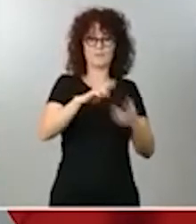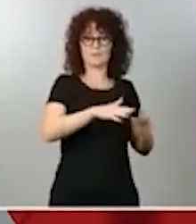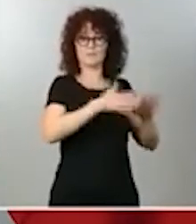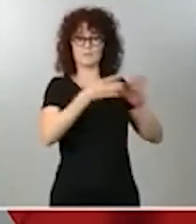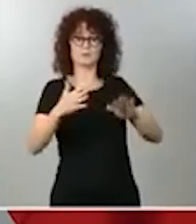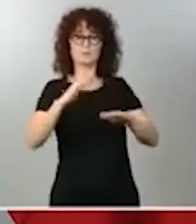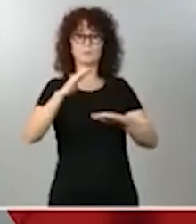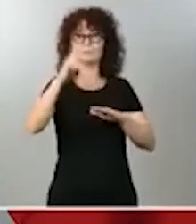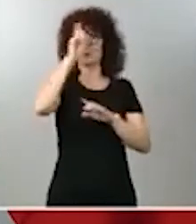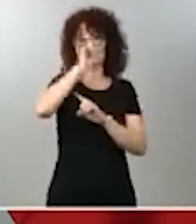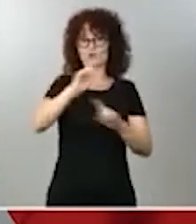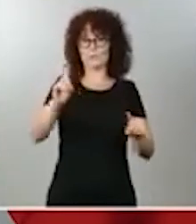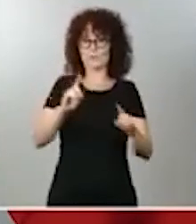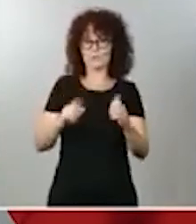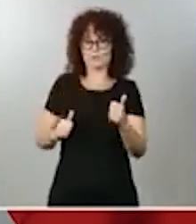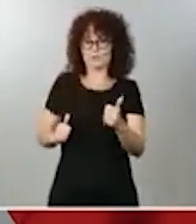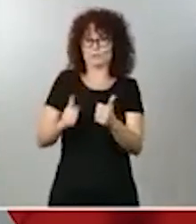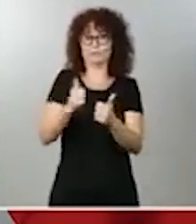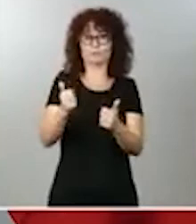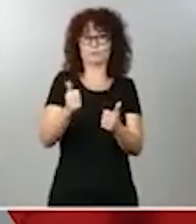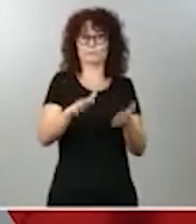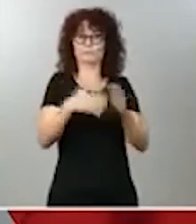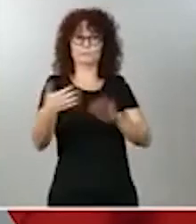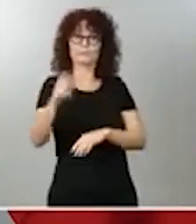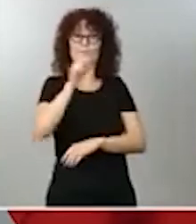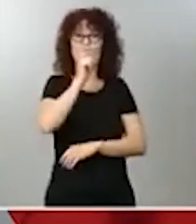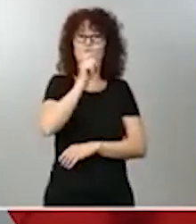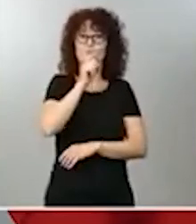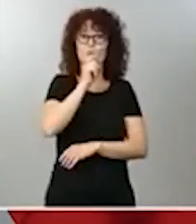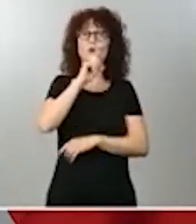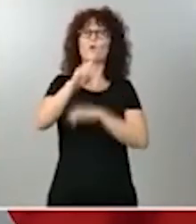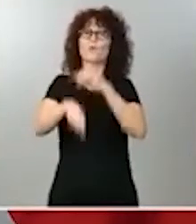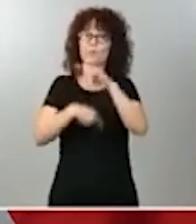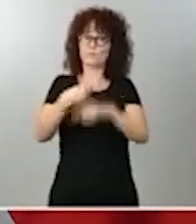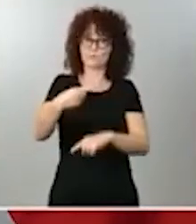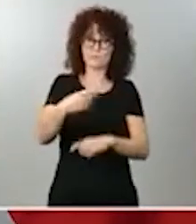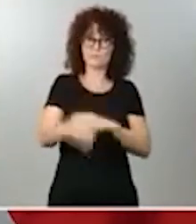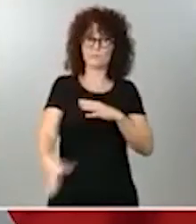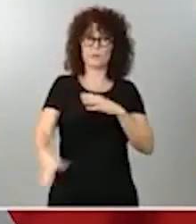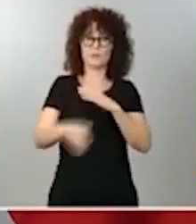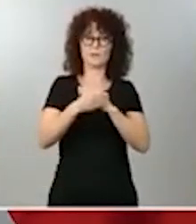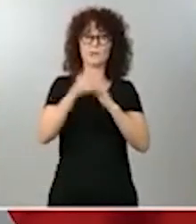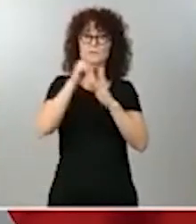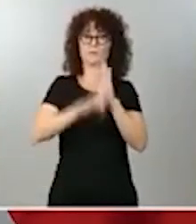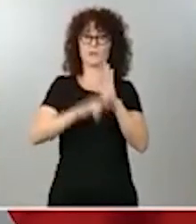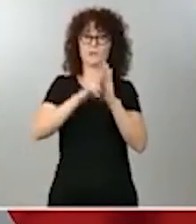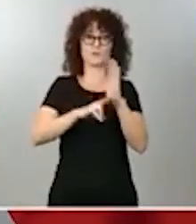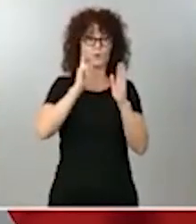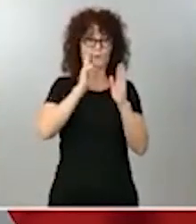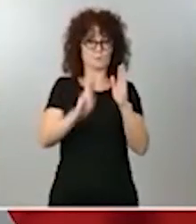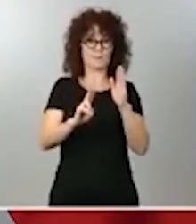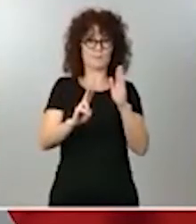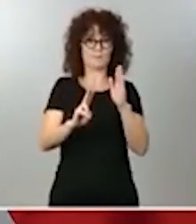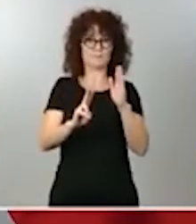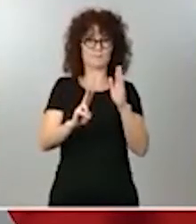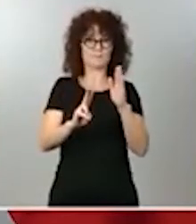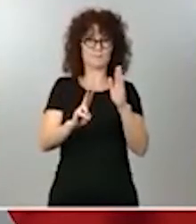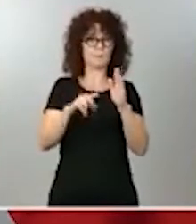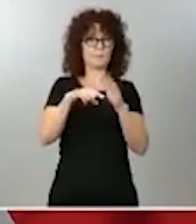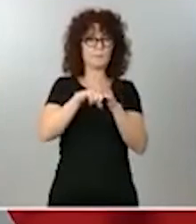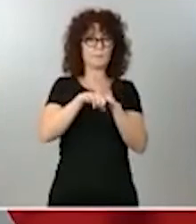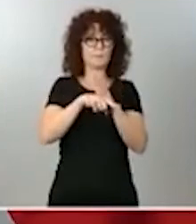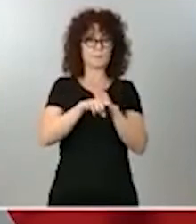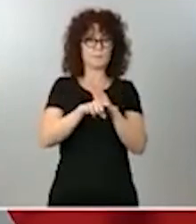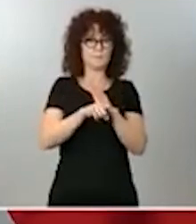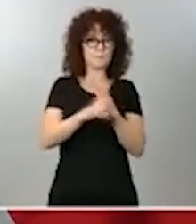van a verlo después, en los anexos que tenemos en las normas, verán lo prolijo que es la cantidad de cosas que van a tener que